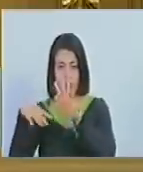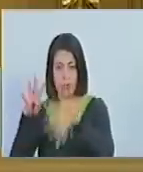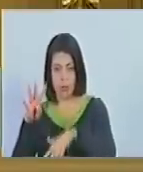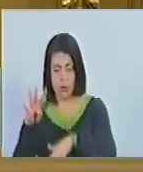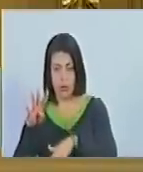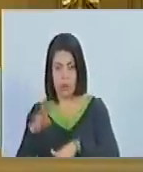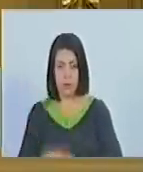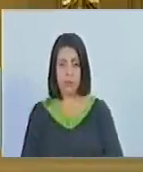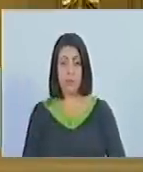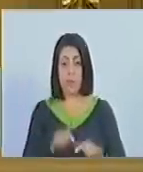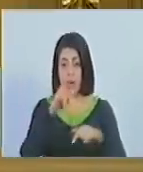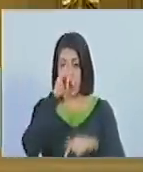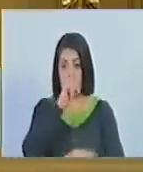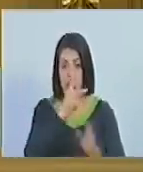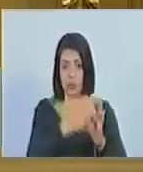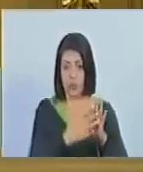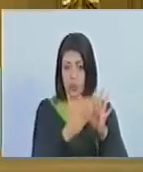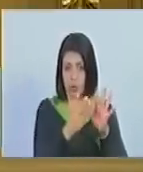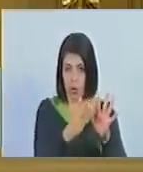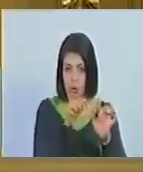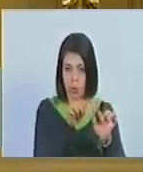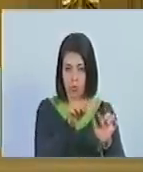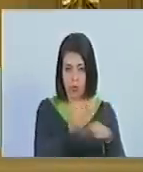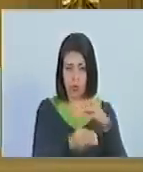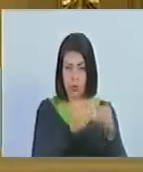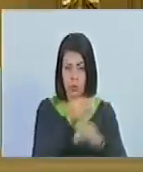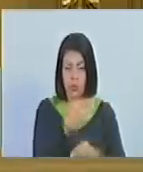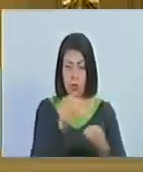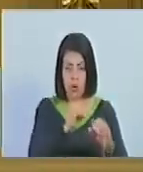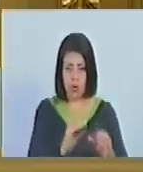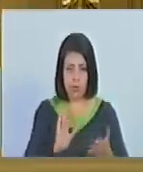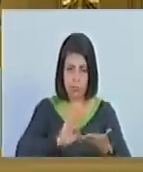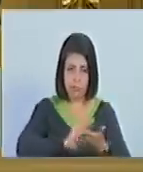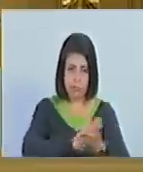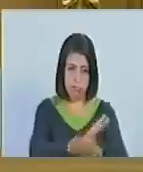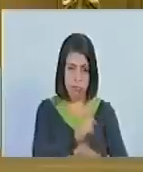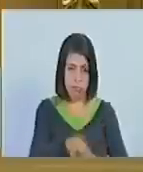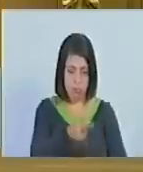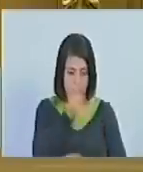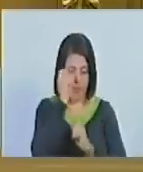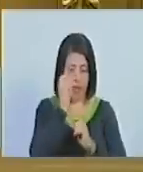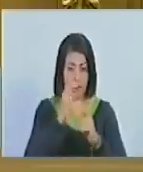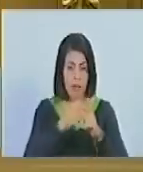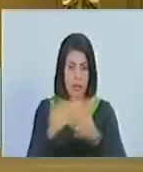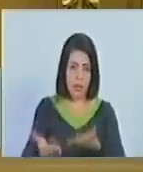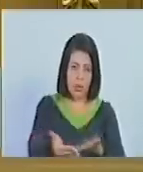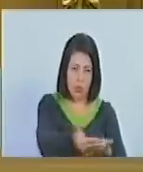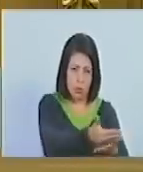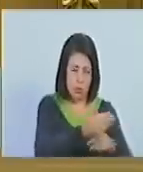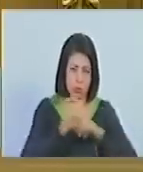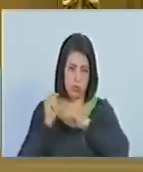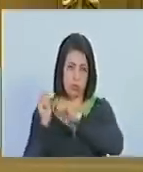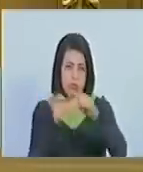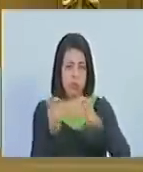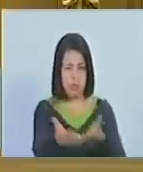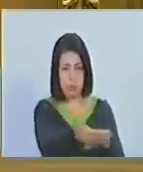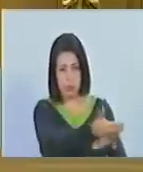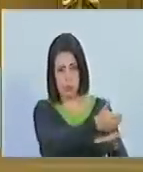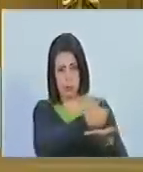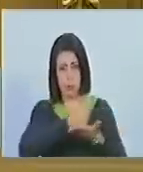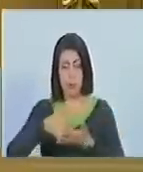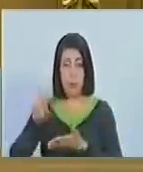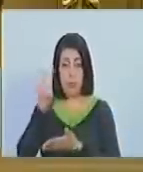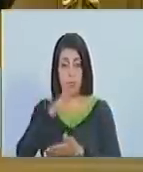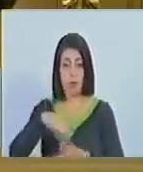en el año 2008 es donde se elimina la pesca industrial de arrastre siendo Venezuela